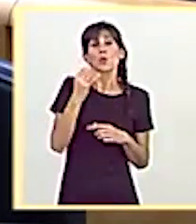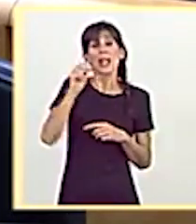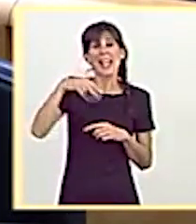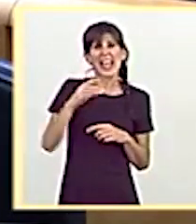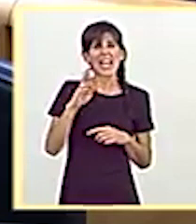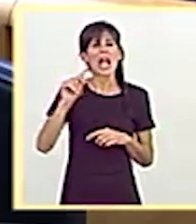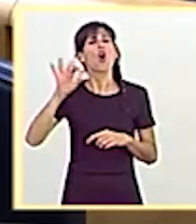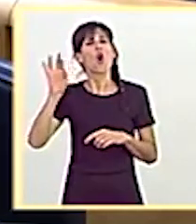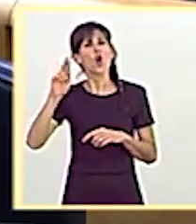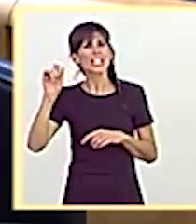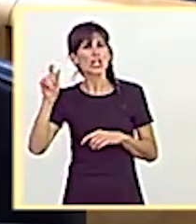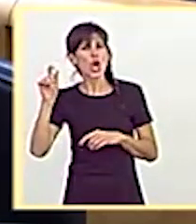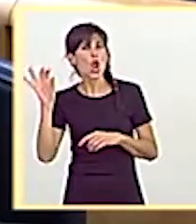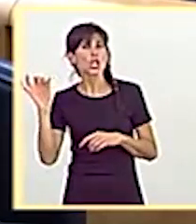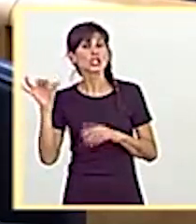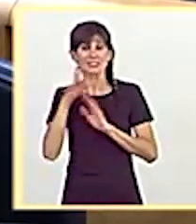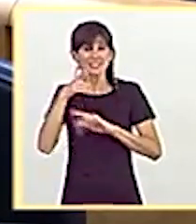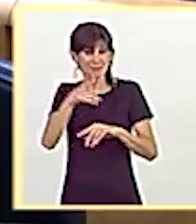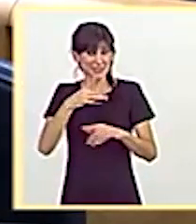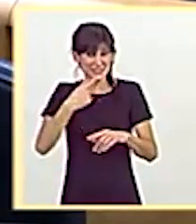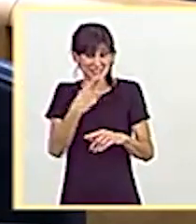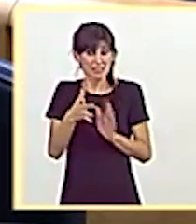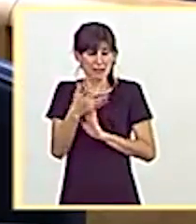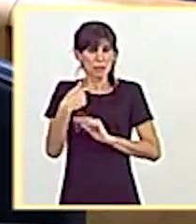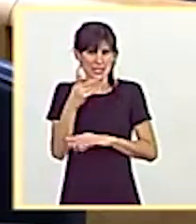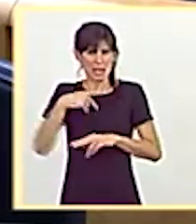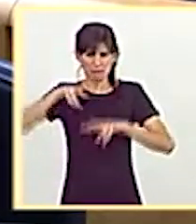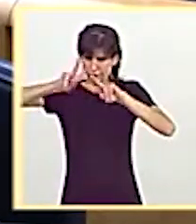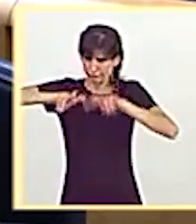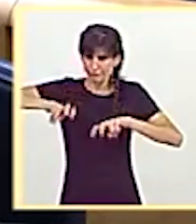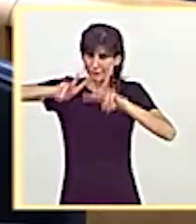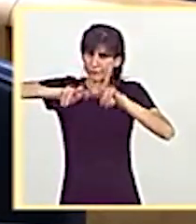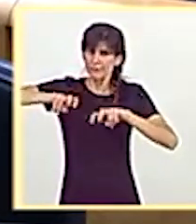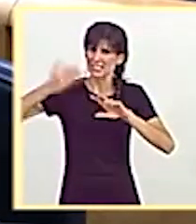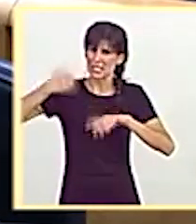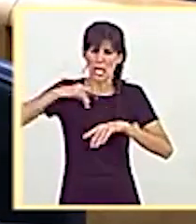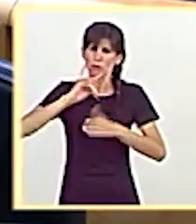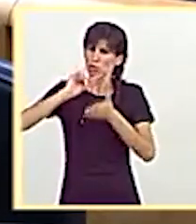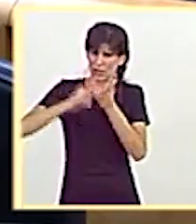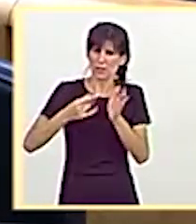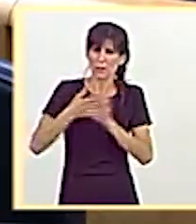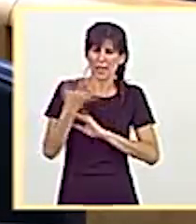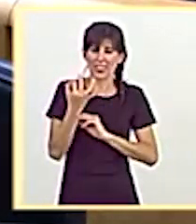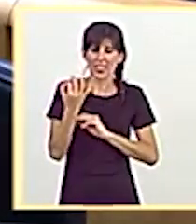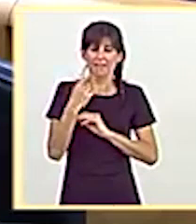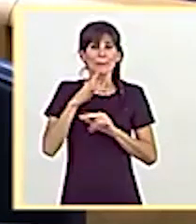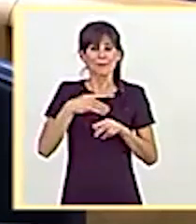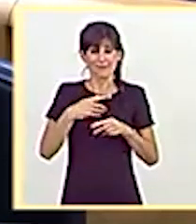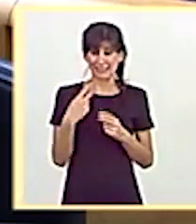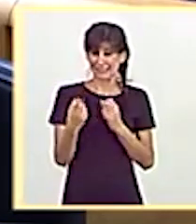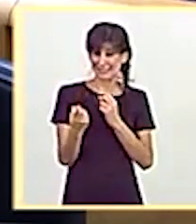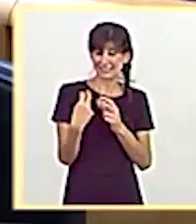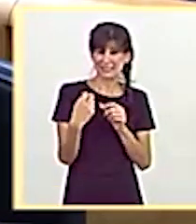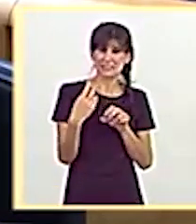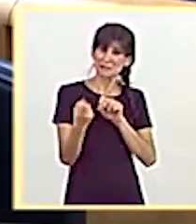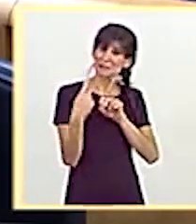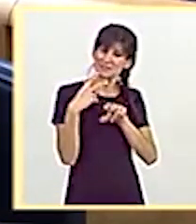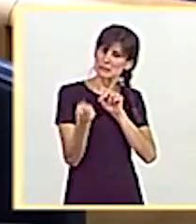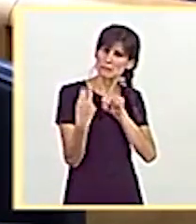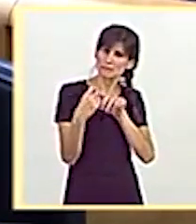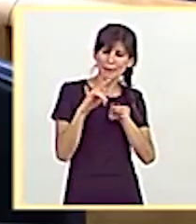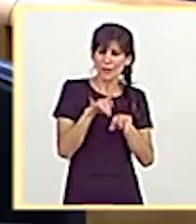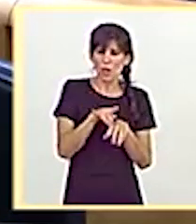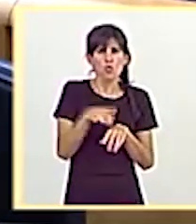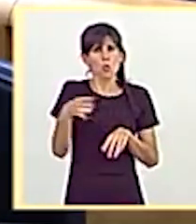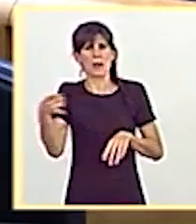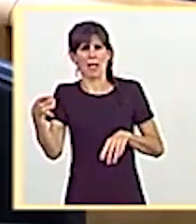hemos comentado antes, en el marco de este estudio ya contratado, porque estaba prevista la duplicación de la calzada existente, pero ahora nos enfrentamos, como